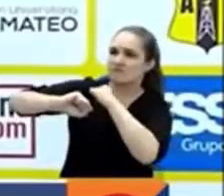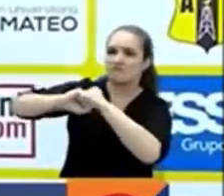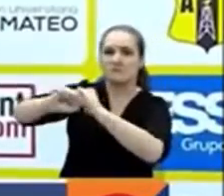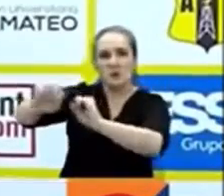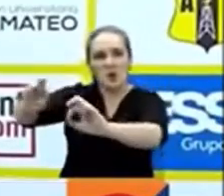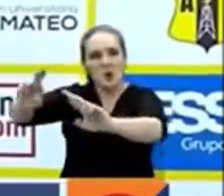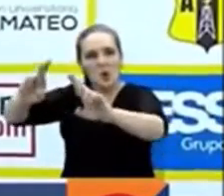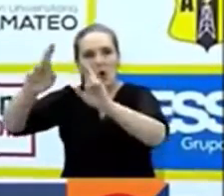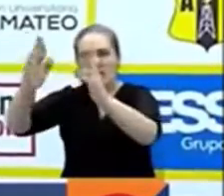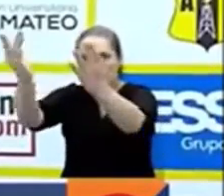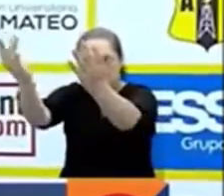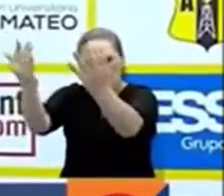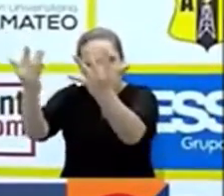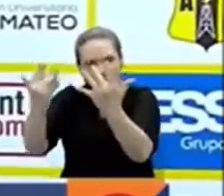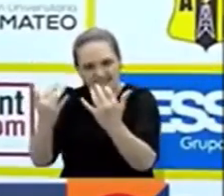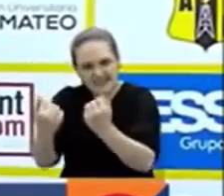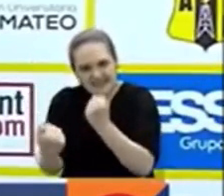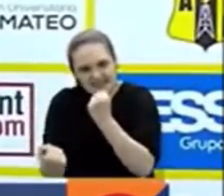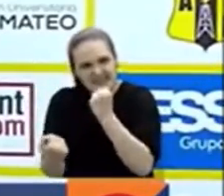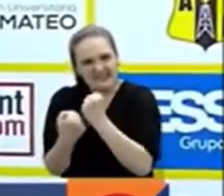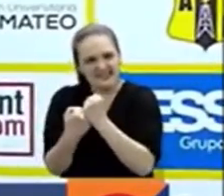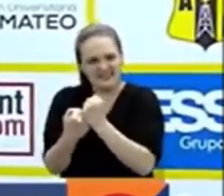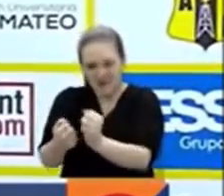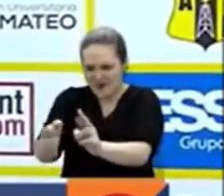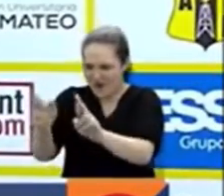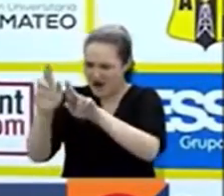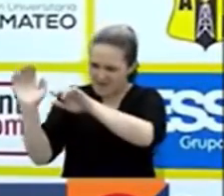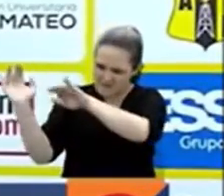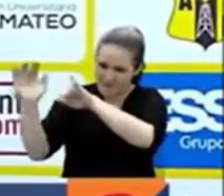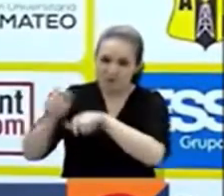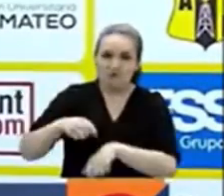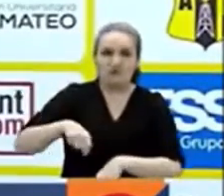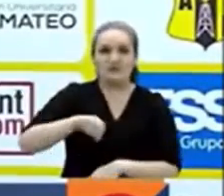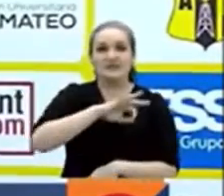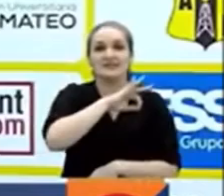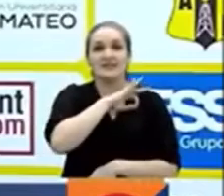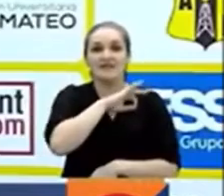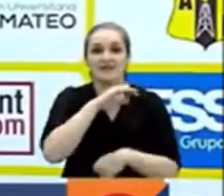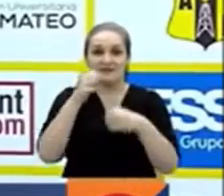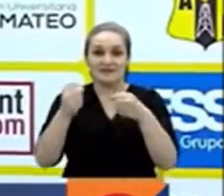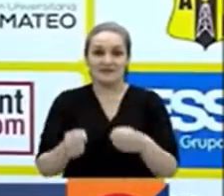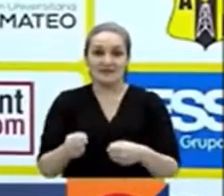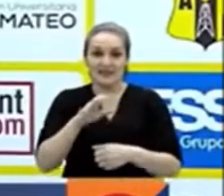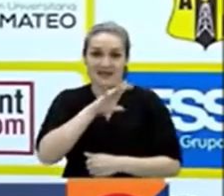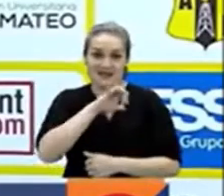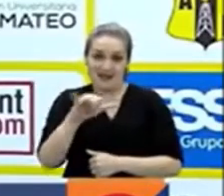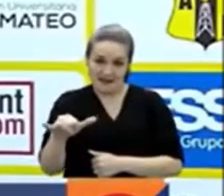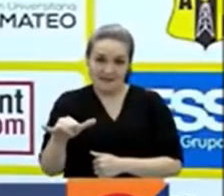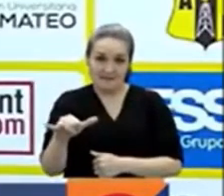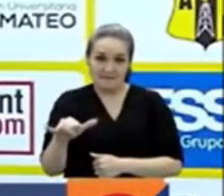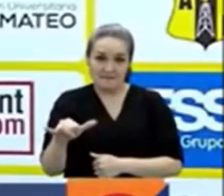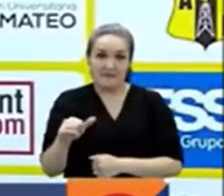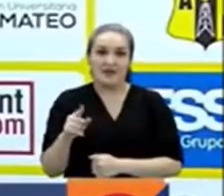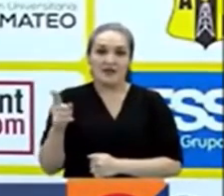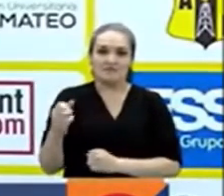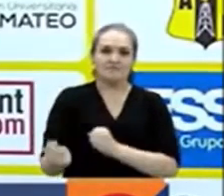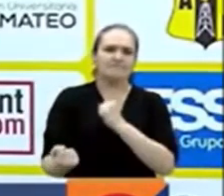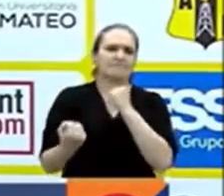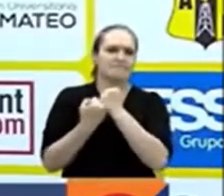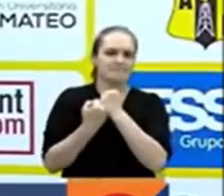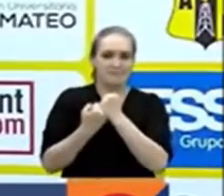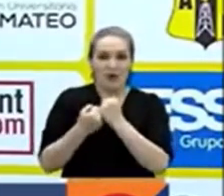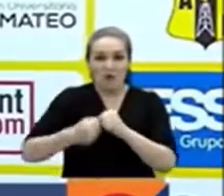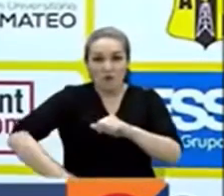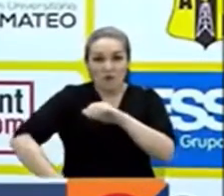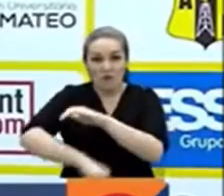comparecer masivamente el sábado allá al Pascual, porque es un partido